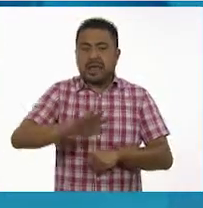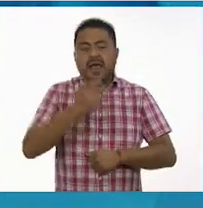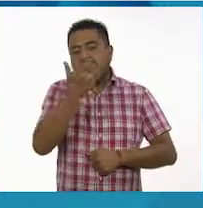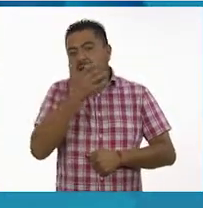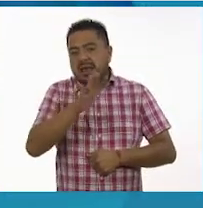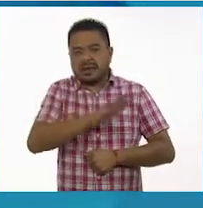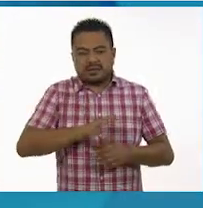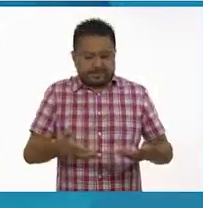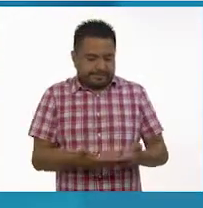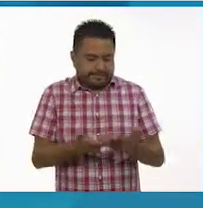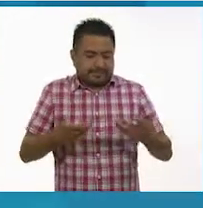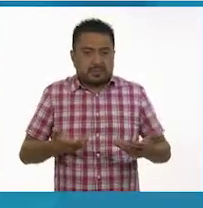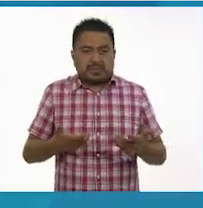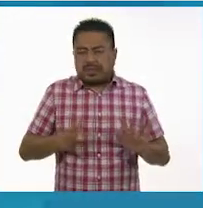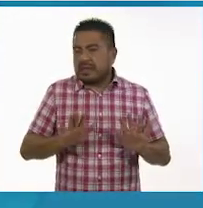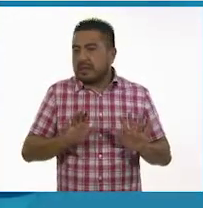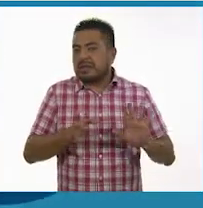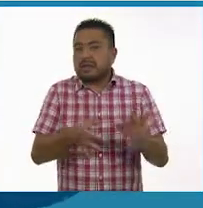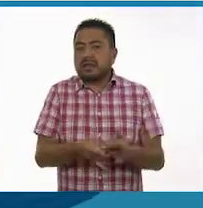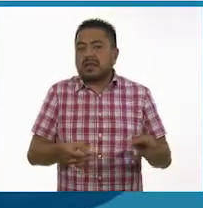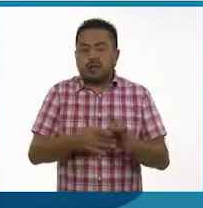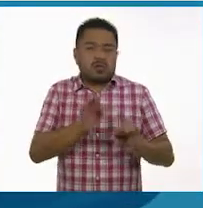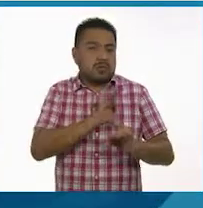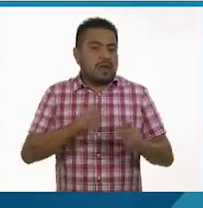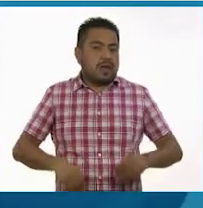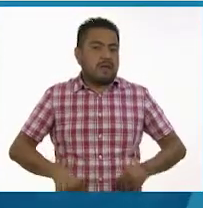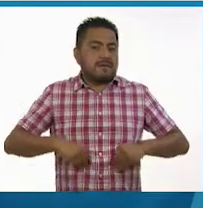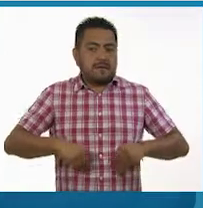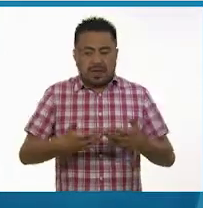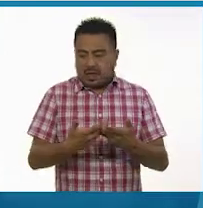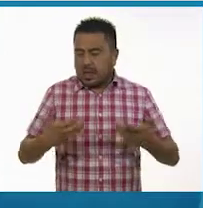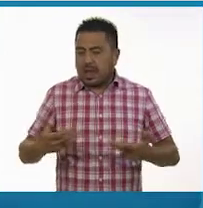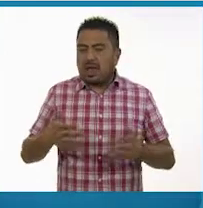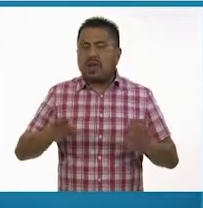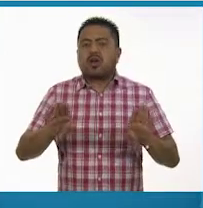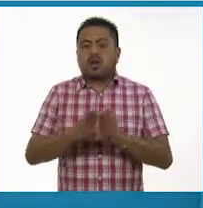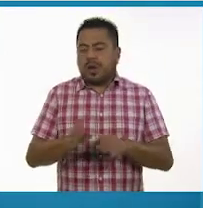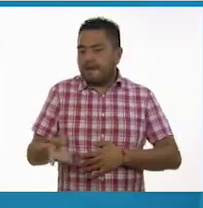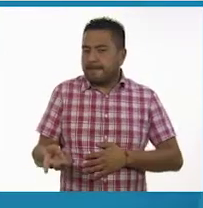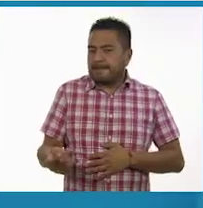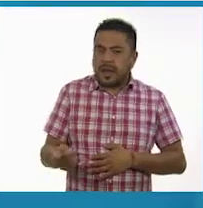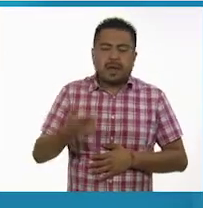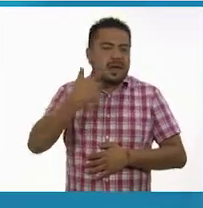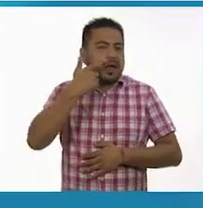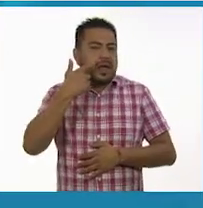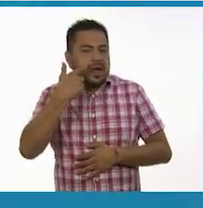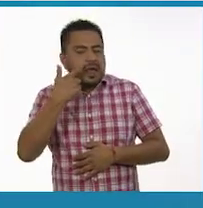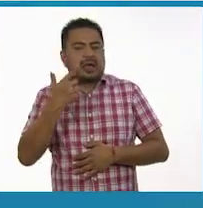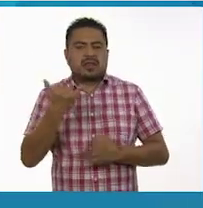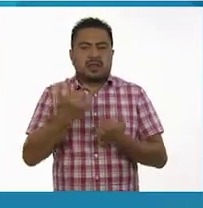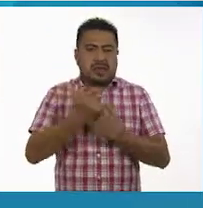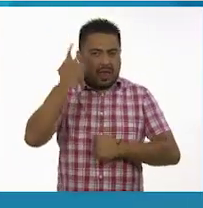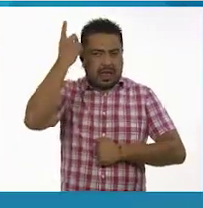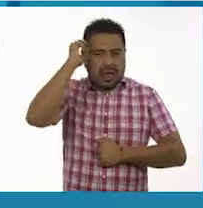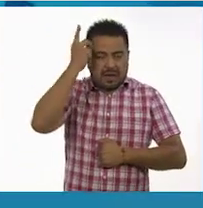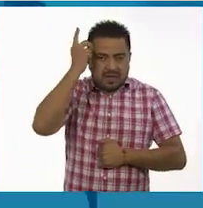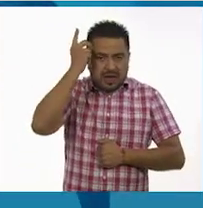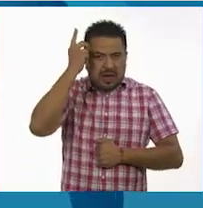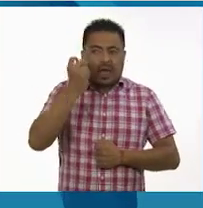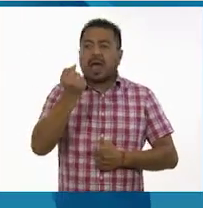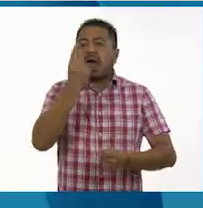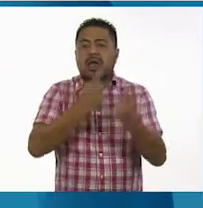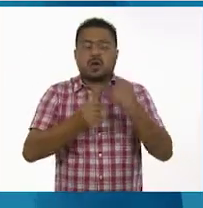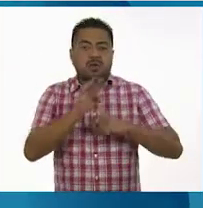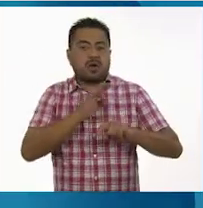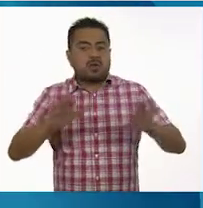hábitos terrestres, es decir, pueden vivir en la tierra como los perros, gatos y caballos. Pero algunos